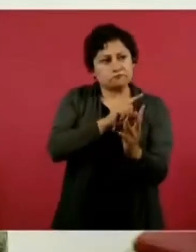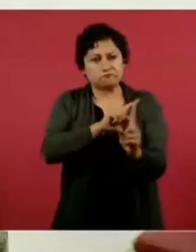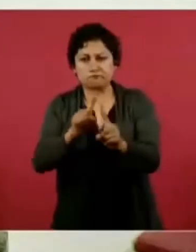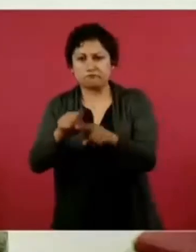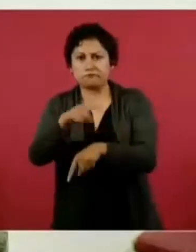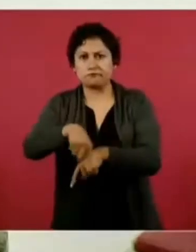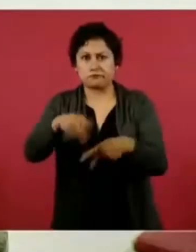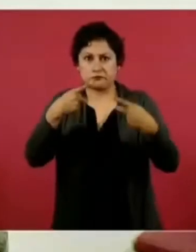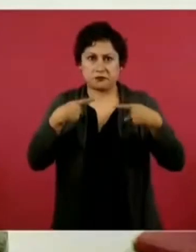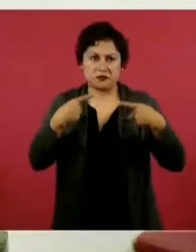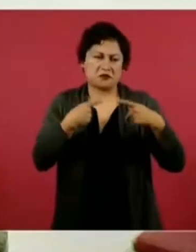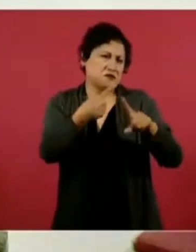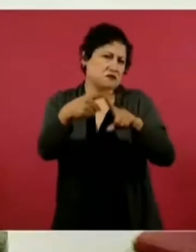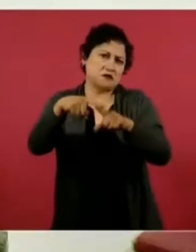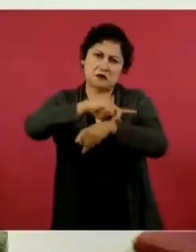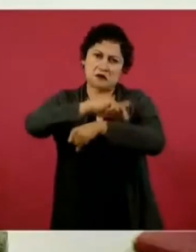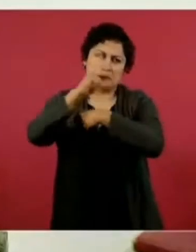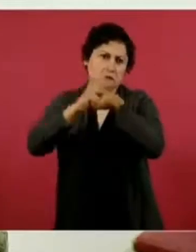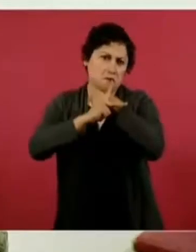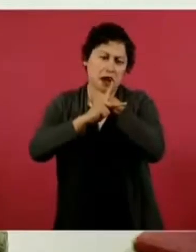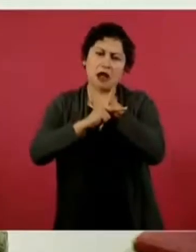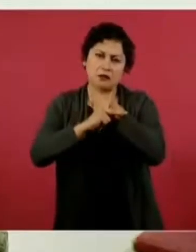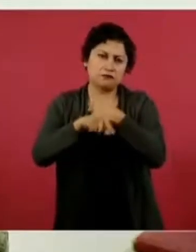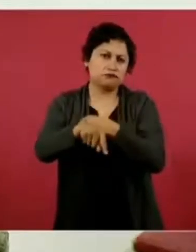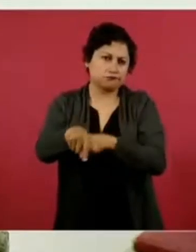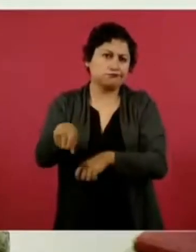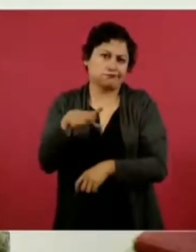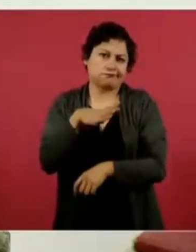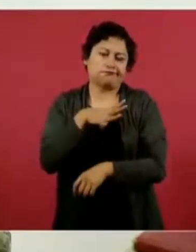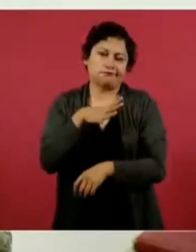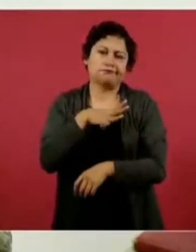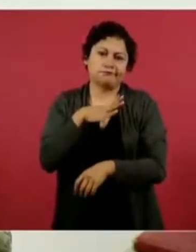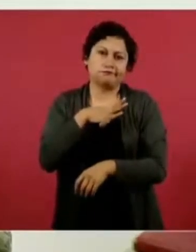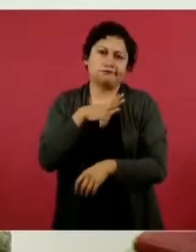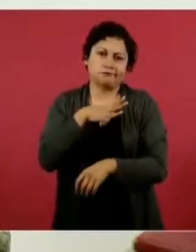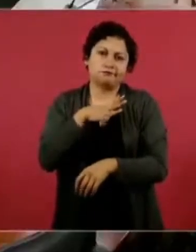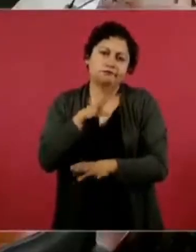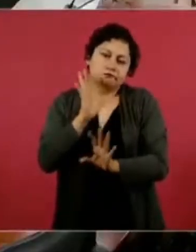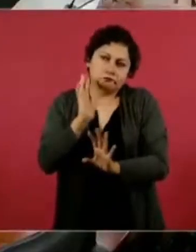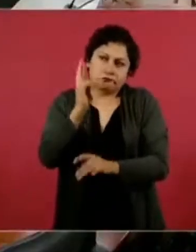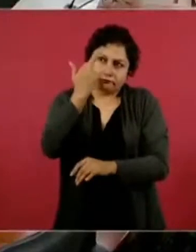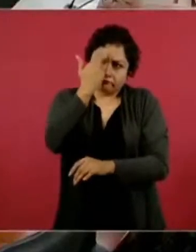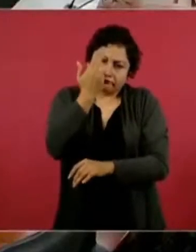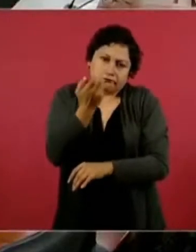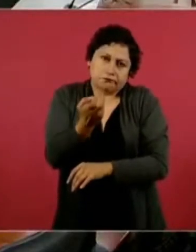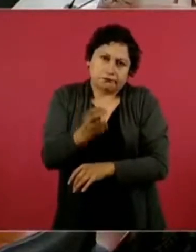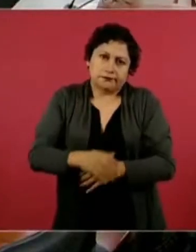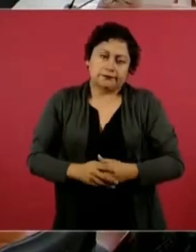que se han asegurado dentro de los grupos delictivos.